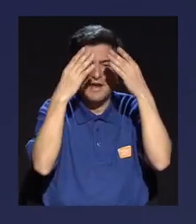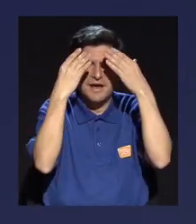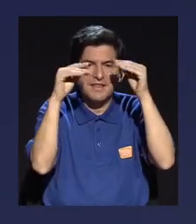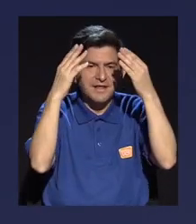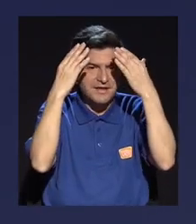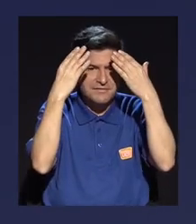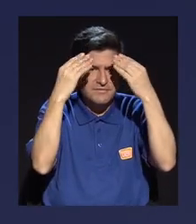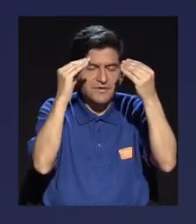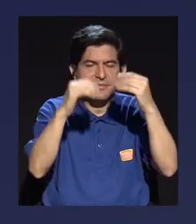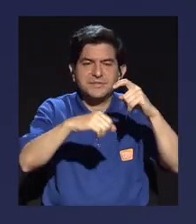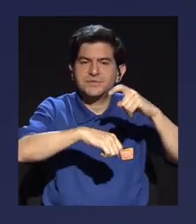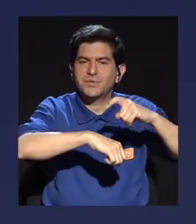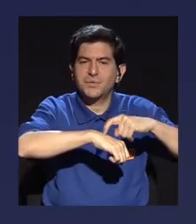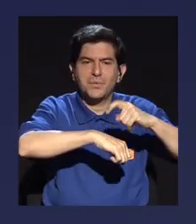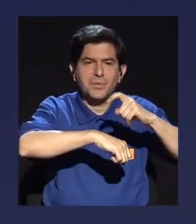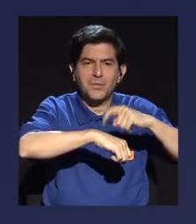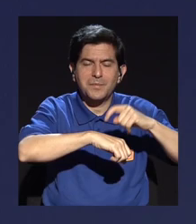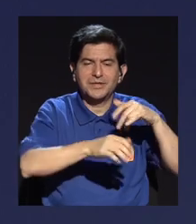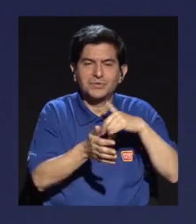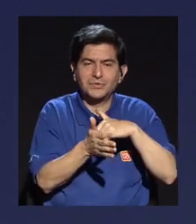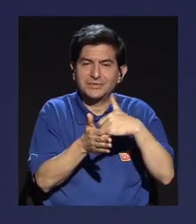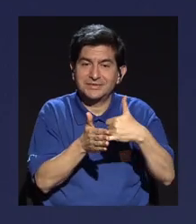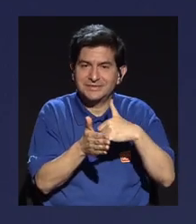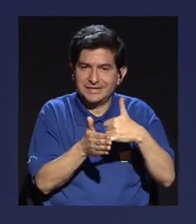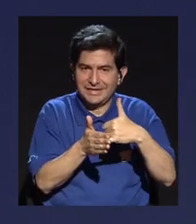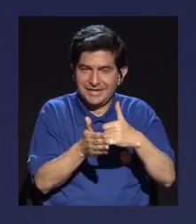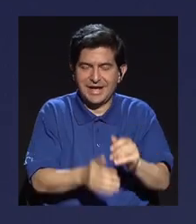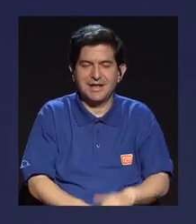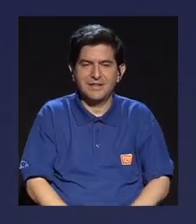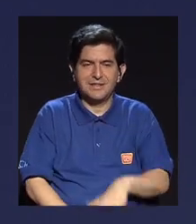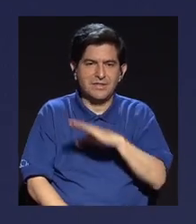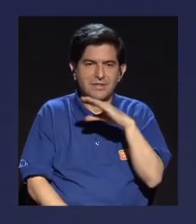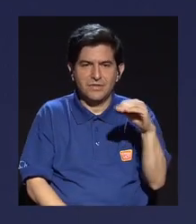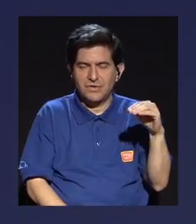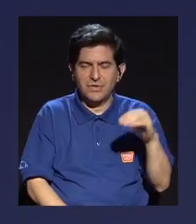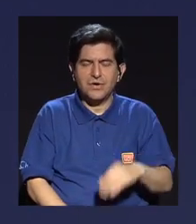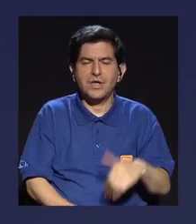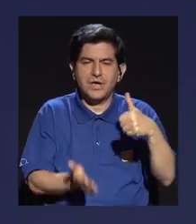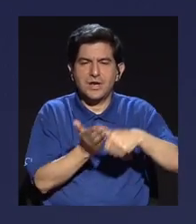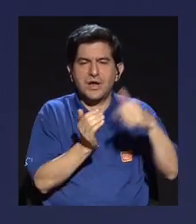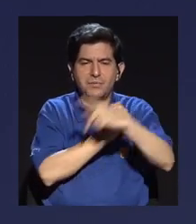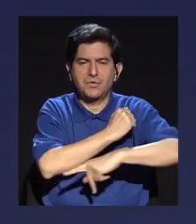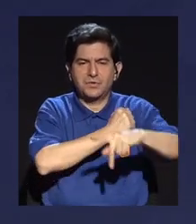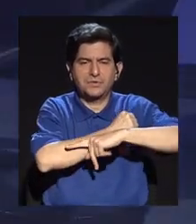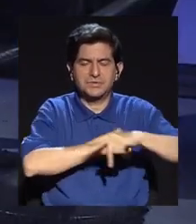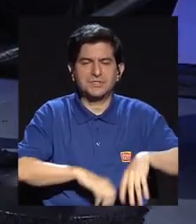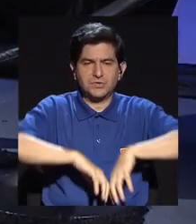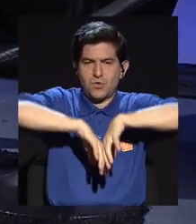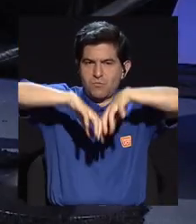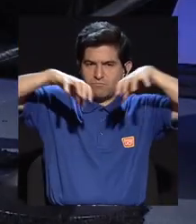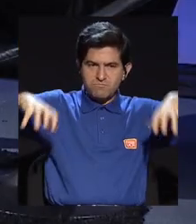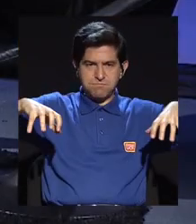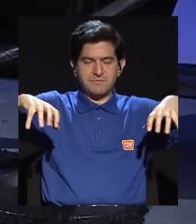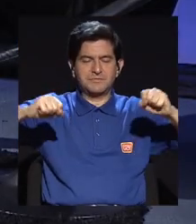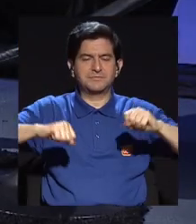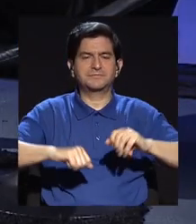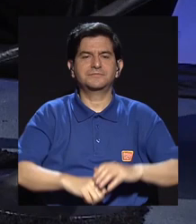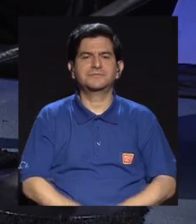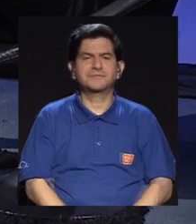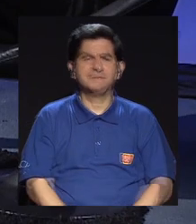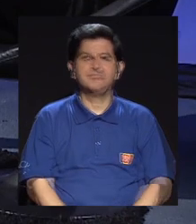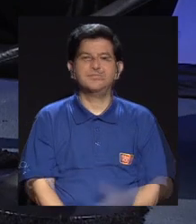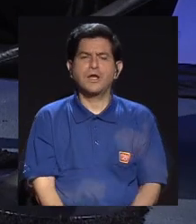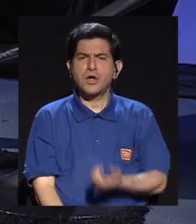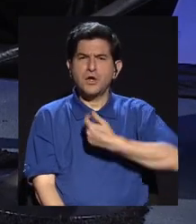la información en un momento delicado y polarizó las elecciones de este país. ¿Cómo podríamos como